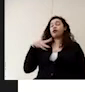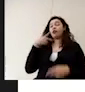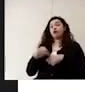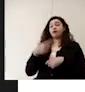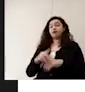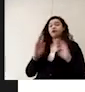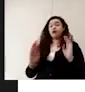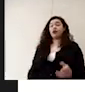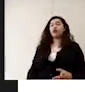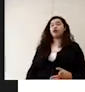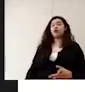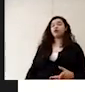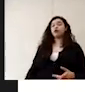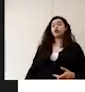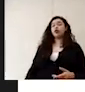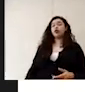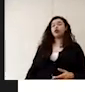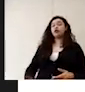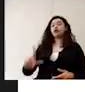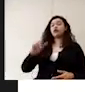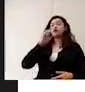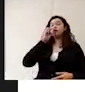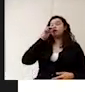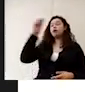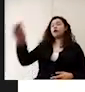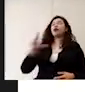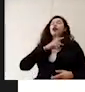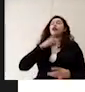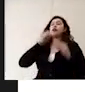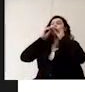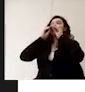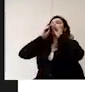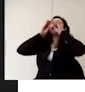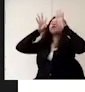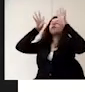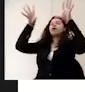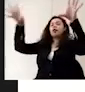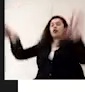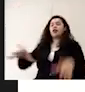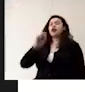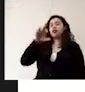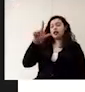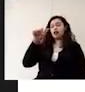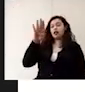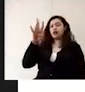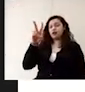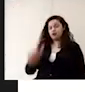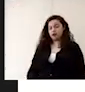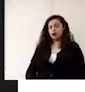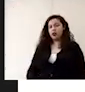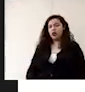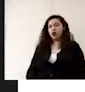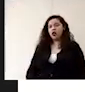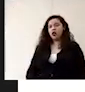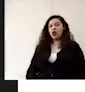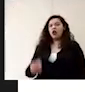en la acción de escupir hay mucho desprendimiento de gotículas de saliva las cuales pueden ser un factor